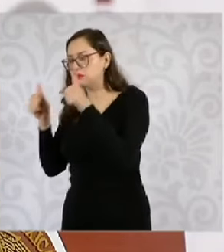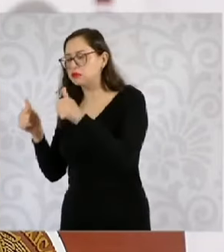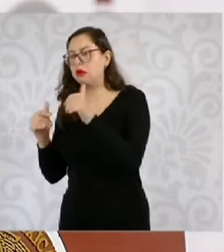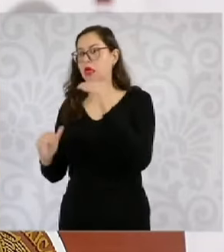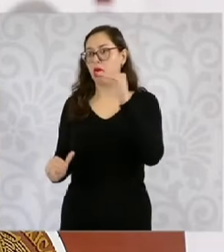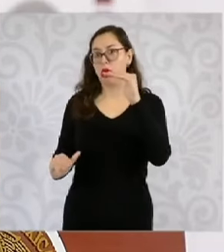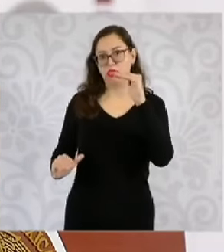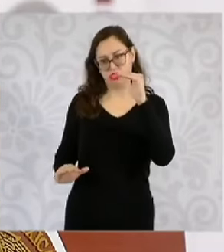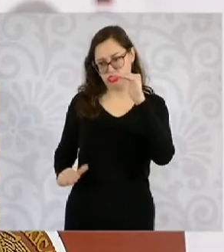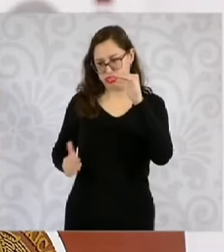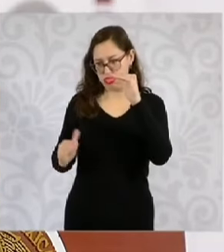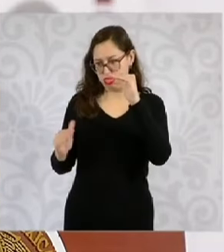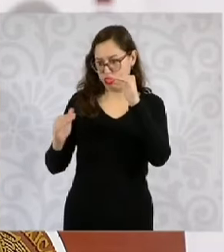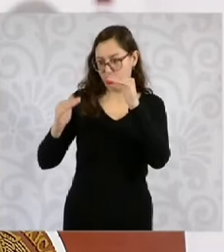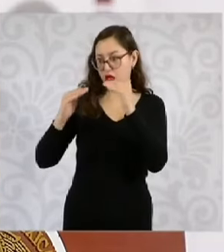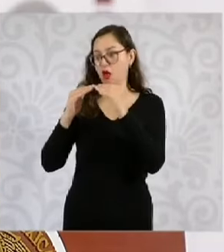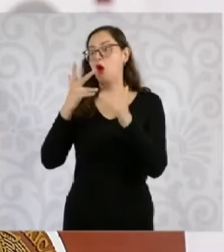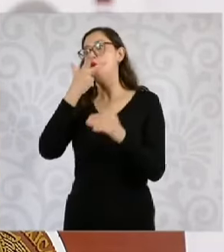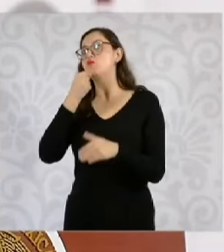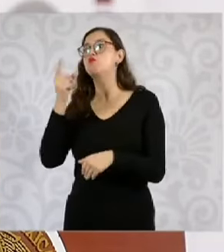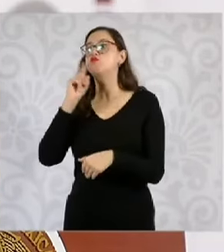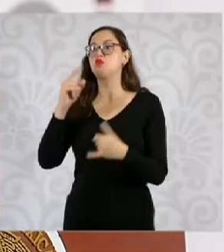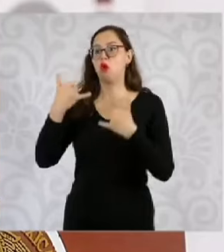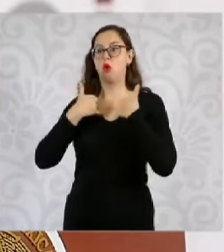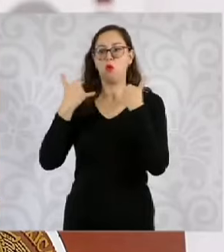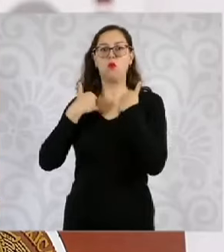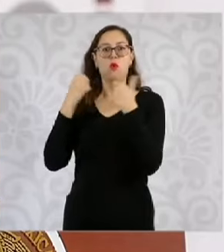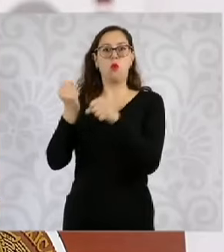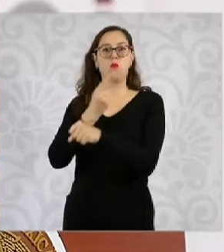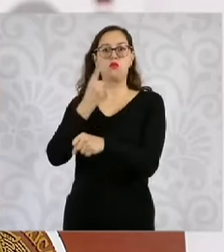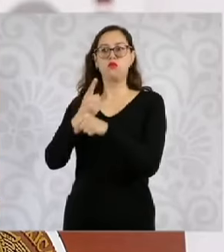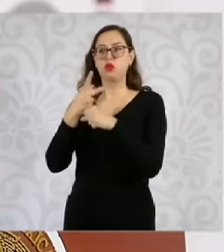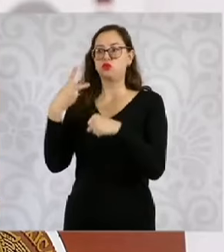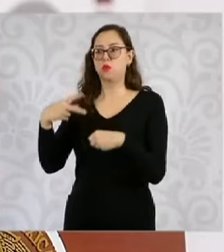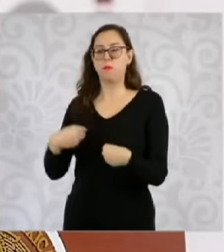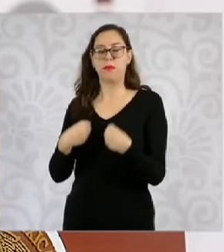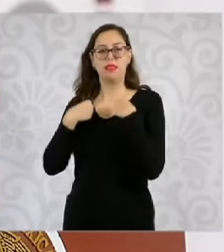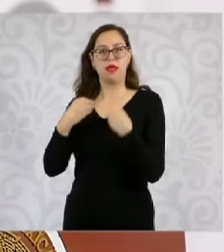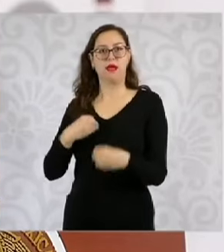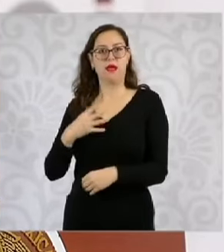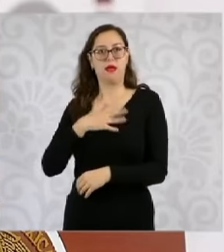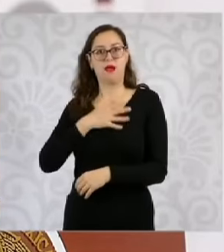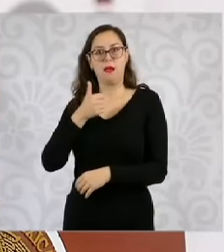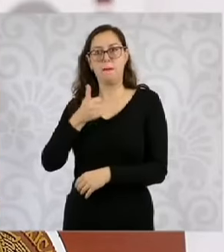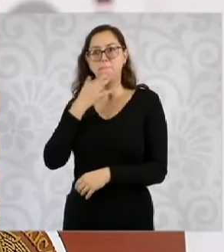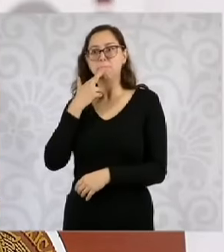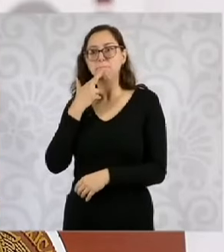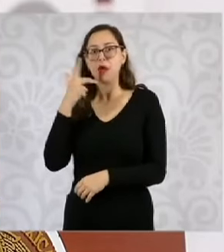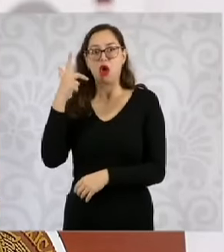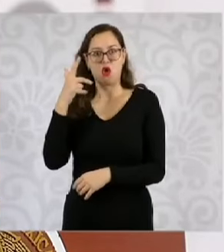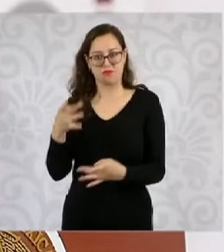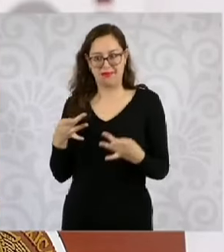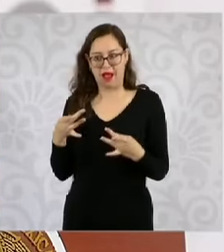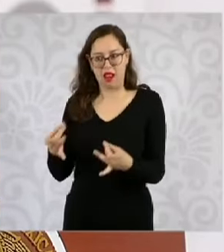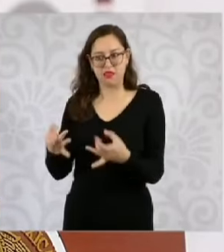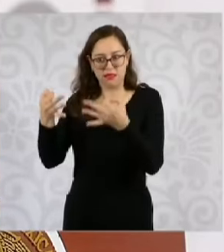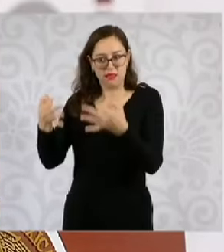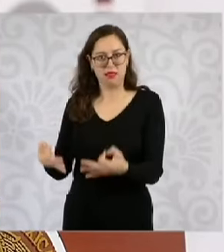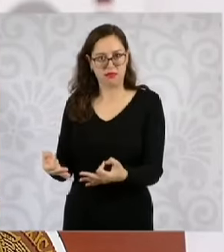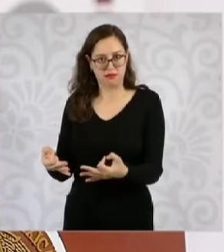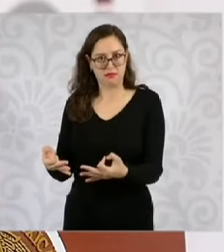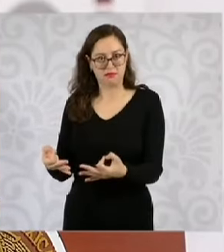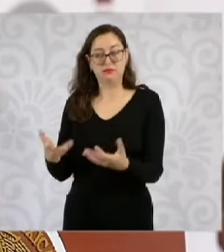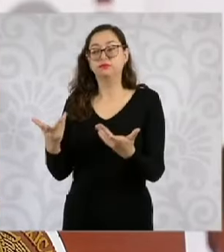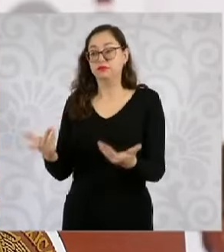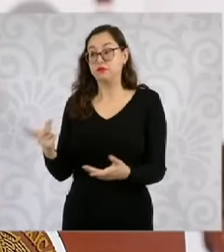generando oportunidades para que las y los jóvenes tengan acceso a una mejor calidad de vida. Esto nos permitirá, además, alejarnos de la